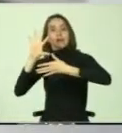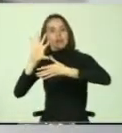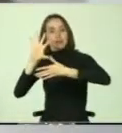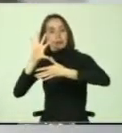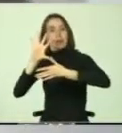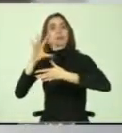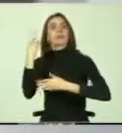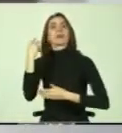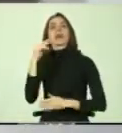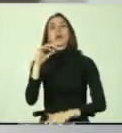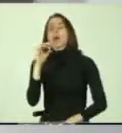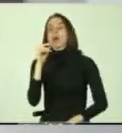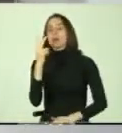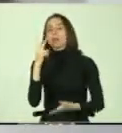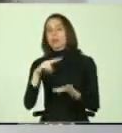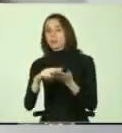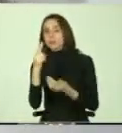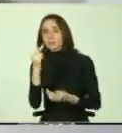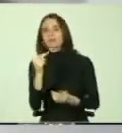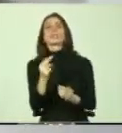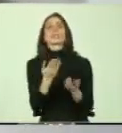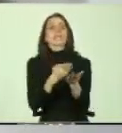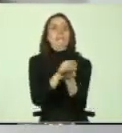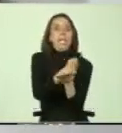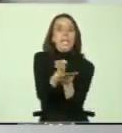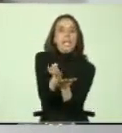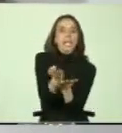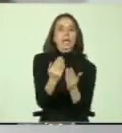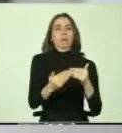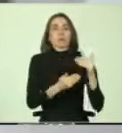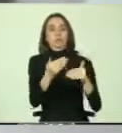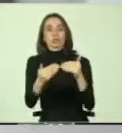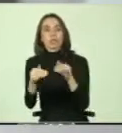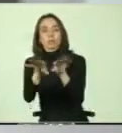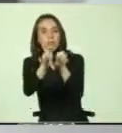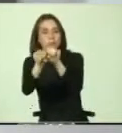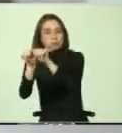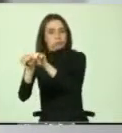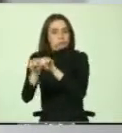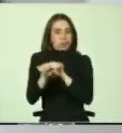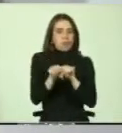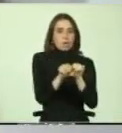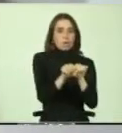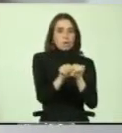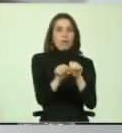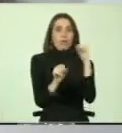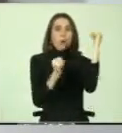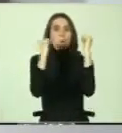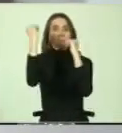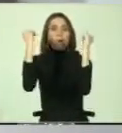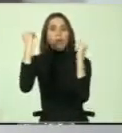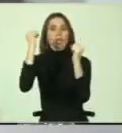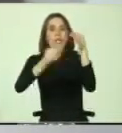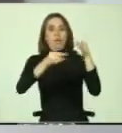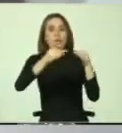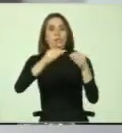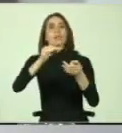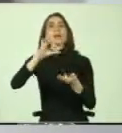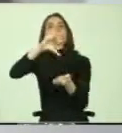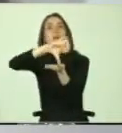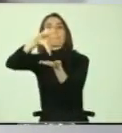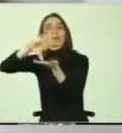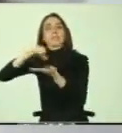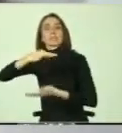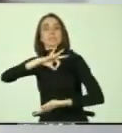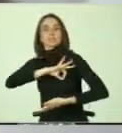cual se establecen líneas de acción, procedimientos, en ellas se ponen de acuerdo los poderes judiciales de los países iberoamericanos,